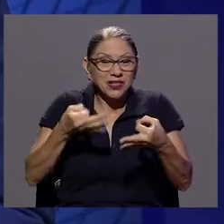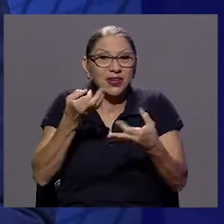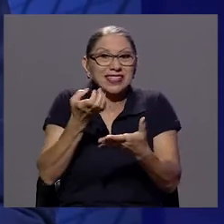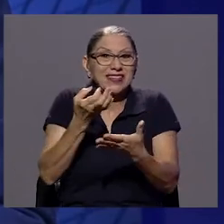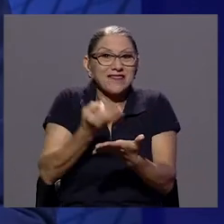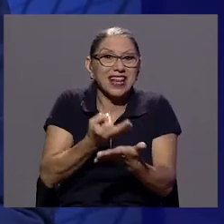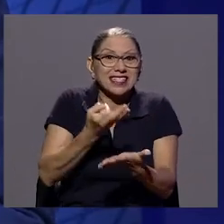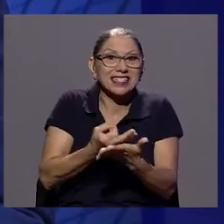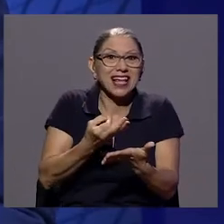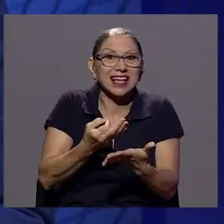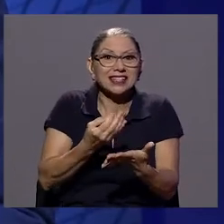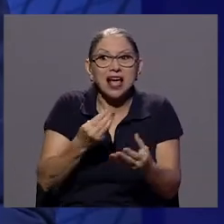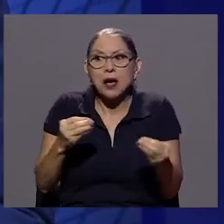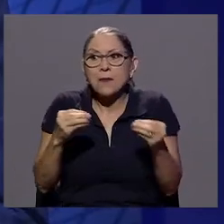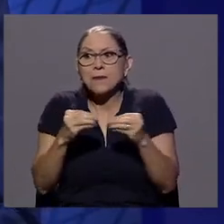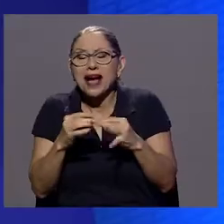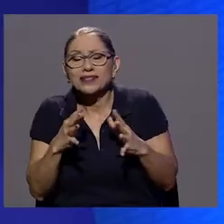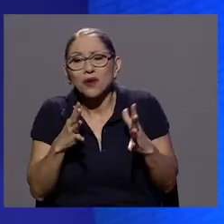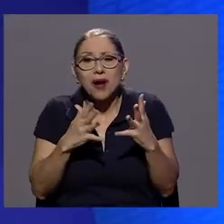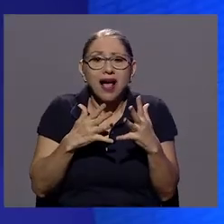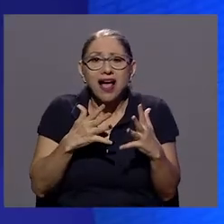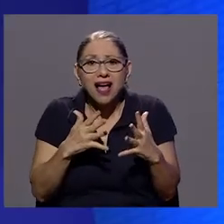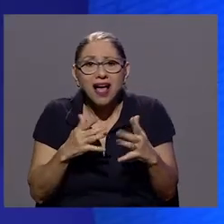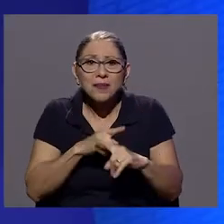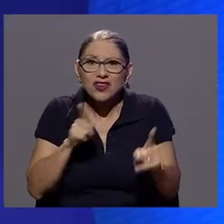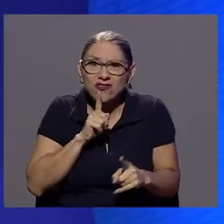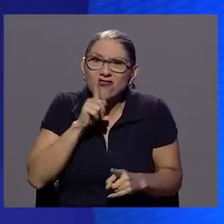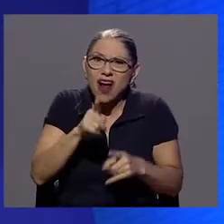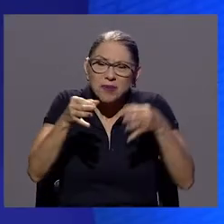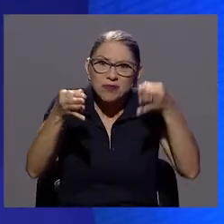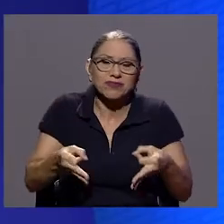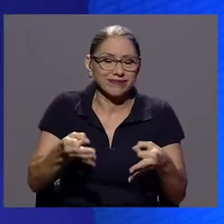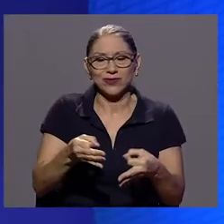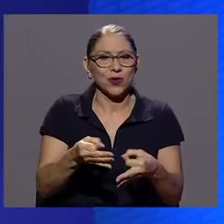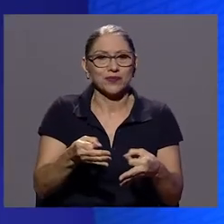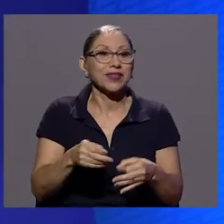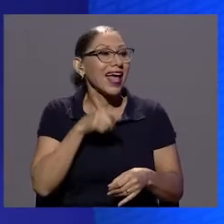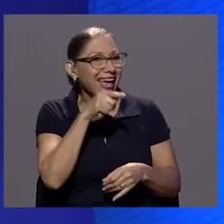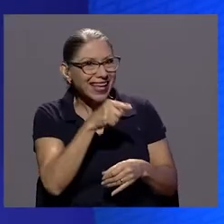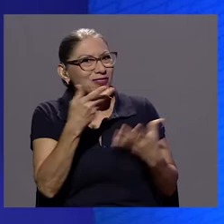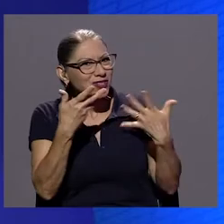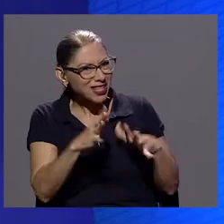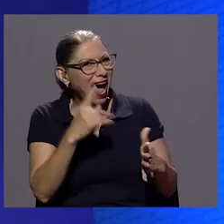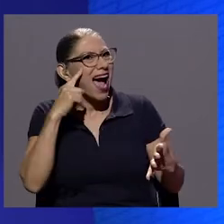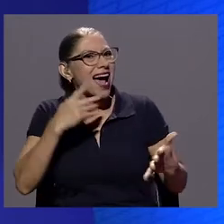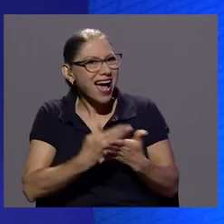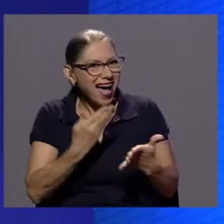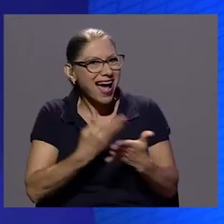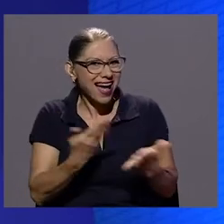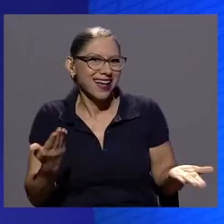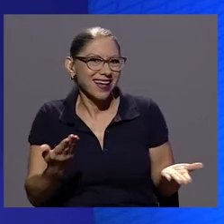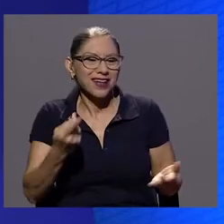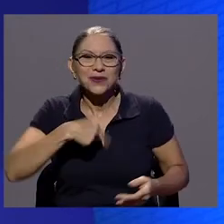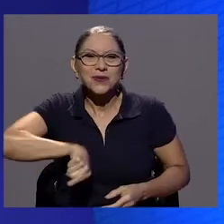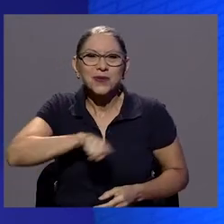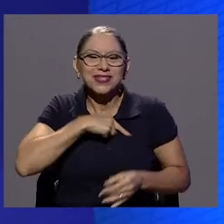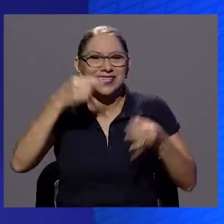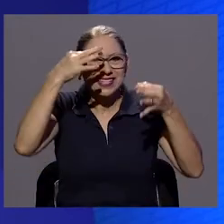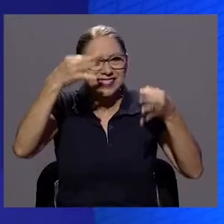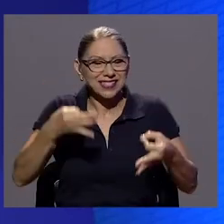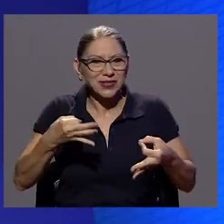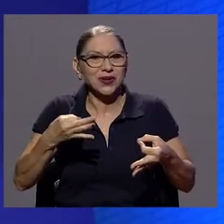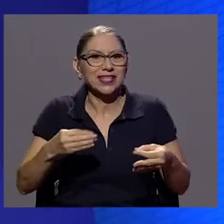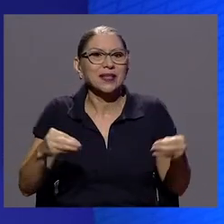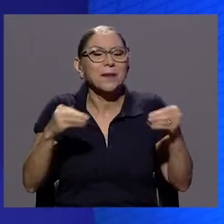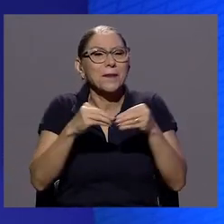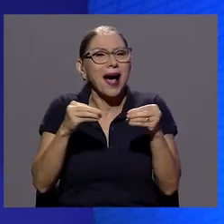emotivas que nada de racional. No, eso sí está documentado, ¿verdad, don Daniel? De hecho, no es que parece, es que realmente nuestras decisiones